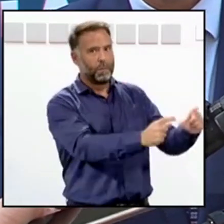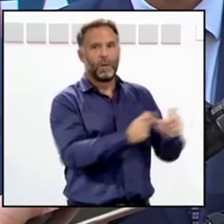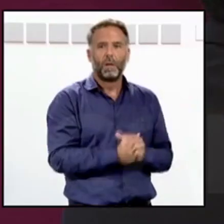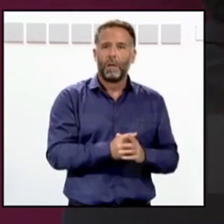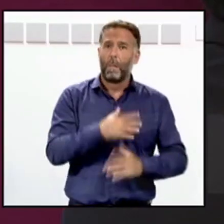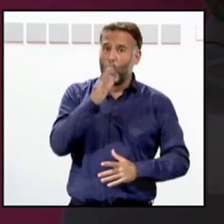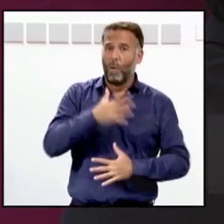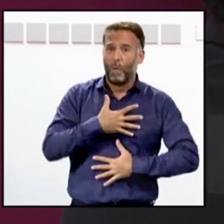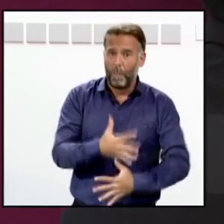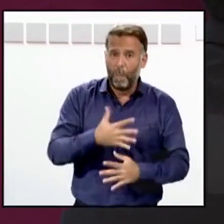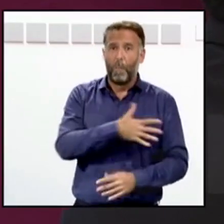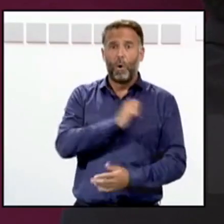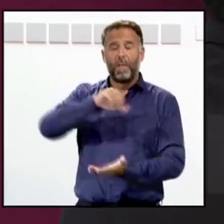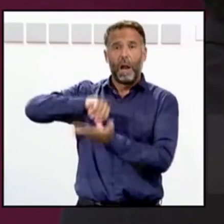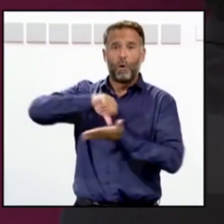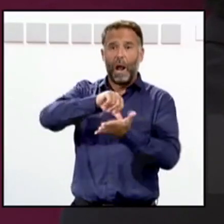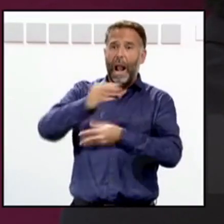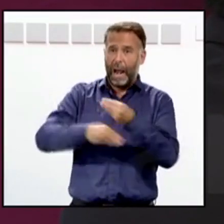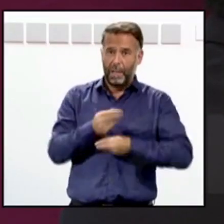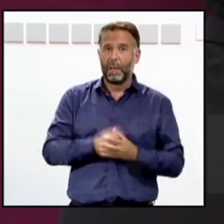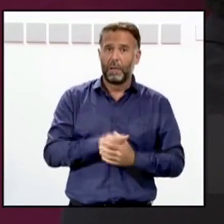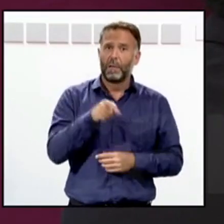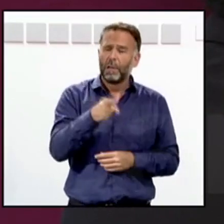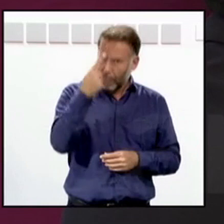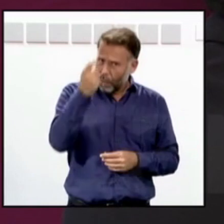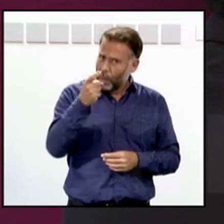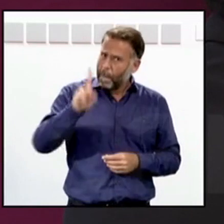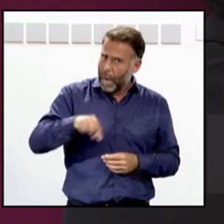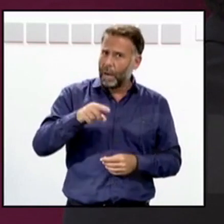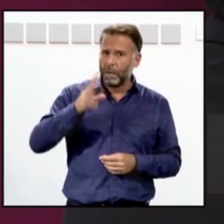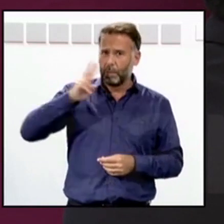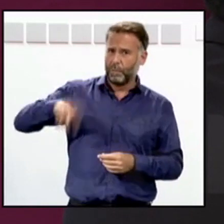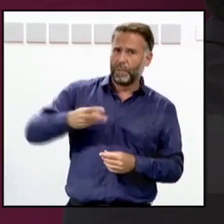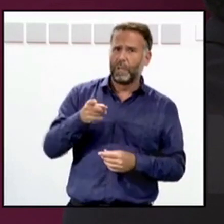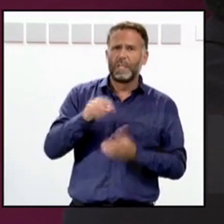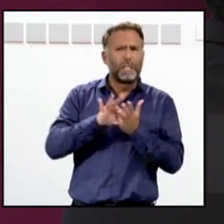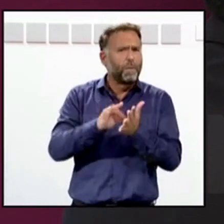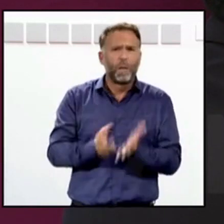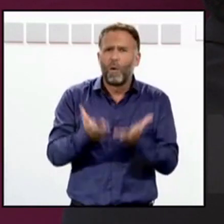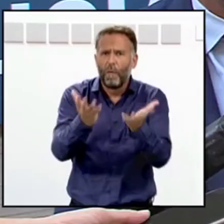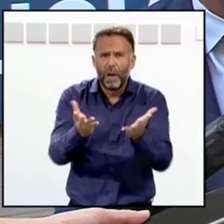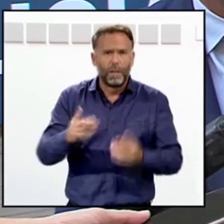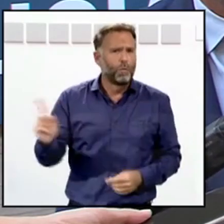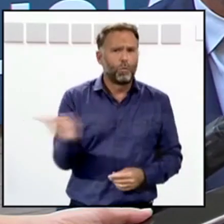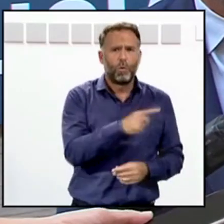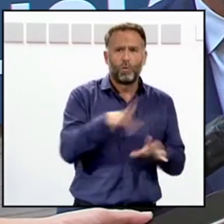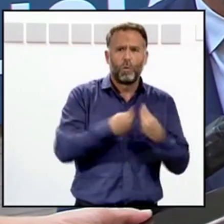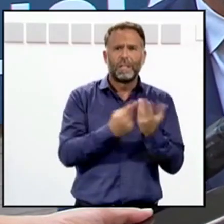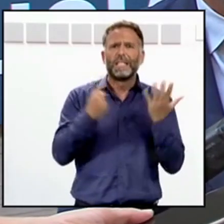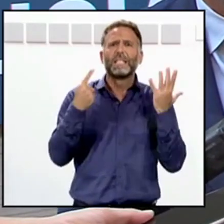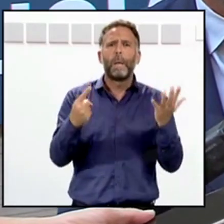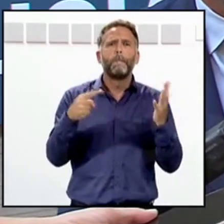la entrega que los policías locales hacen en su trabajo. Es un rellado y vale la pena recordar el servicio a tanta gente que hace nuestra policía. Más de 6.000